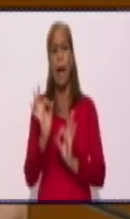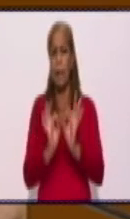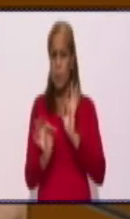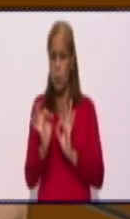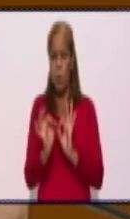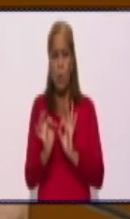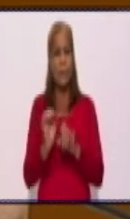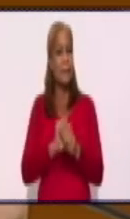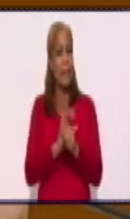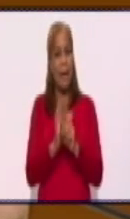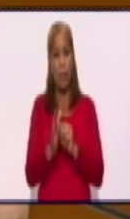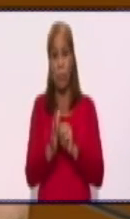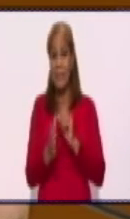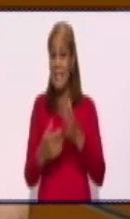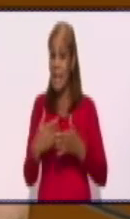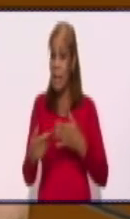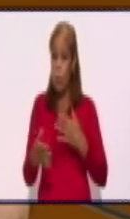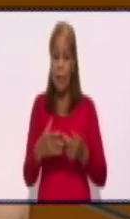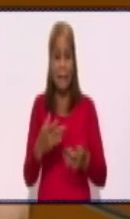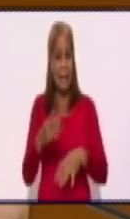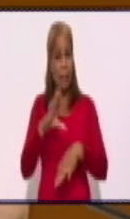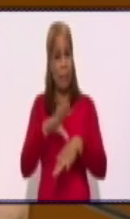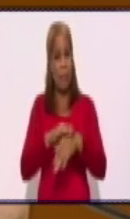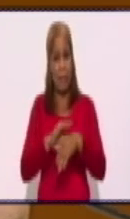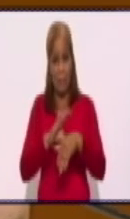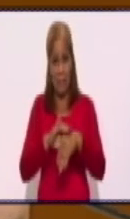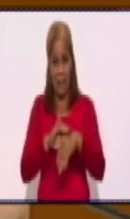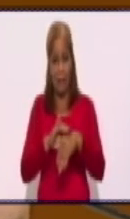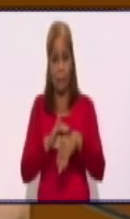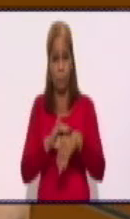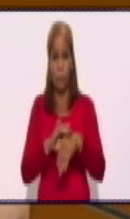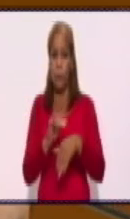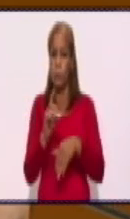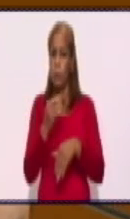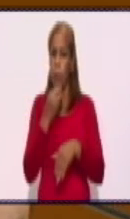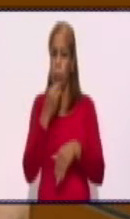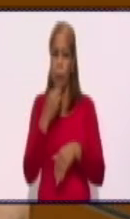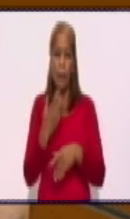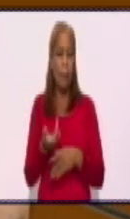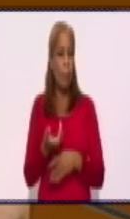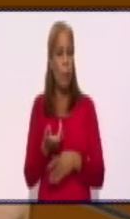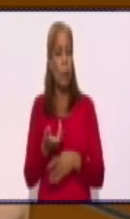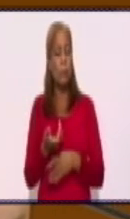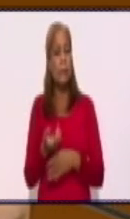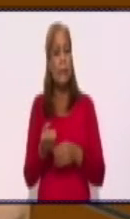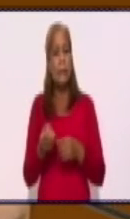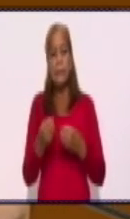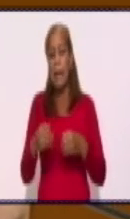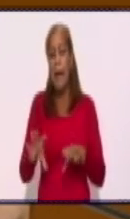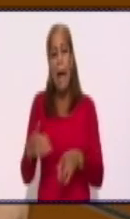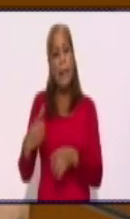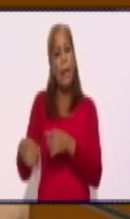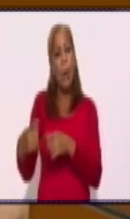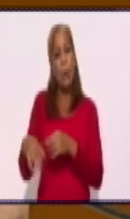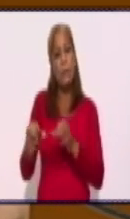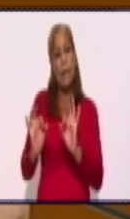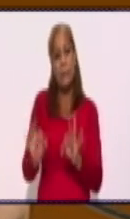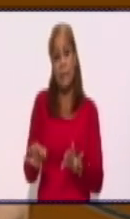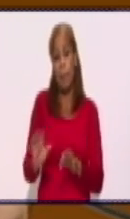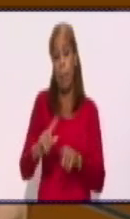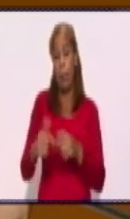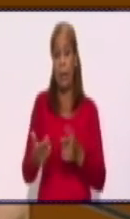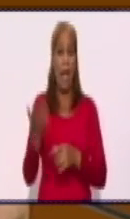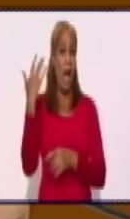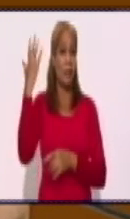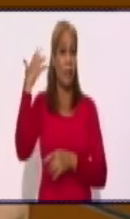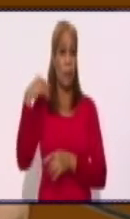tipo de enfermedad, que no podemos minimizar nada y que lo que anteriormente era normal o no